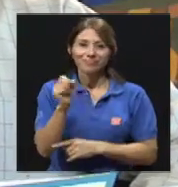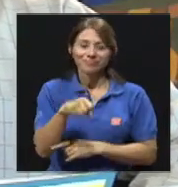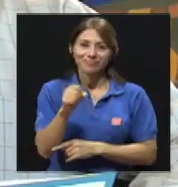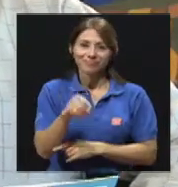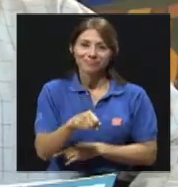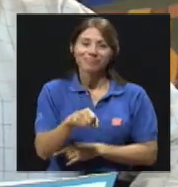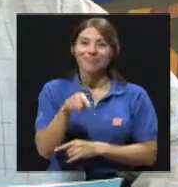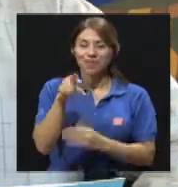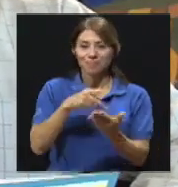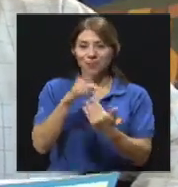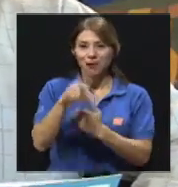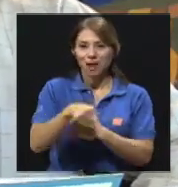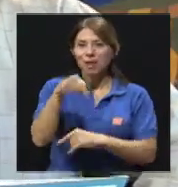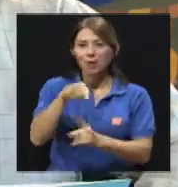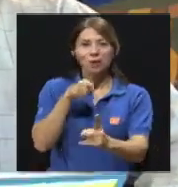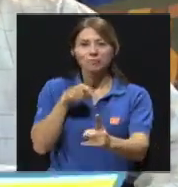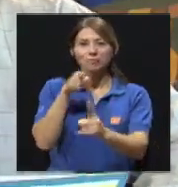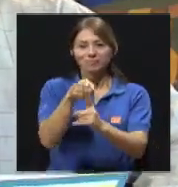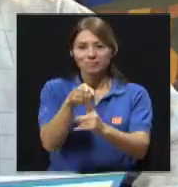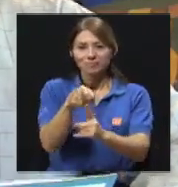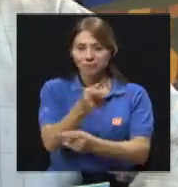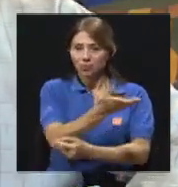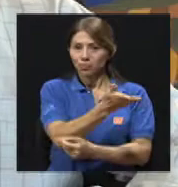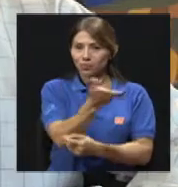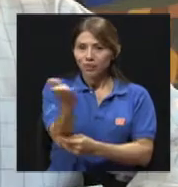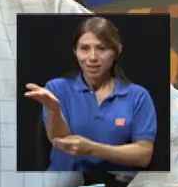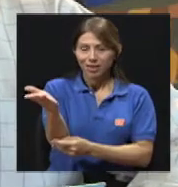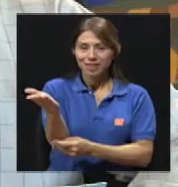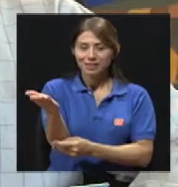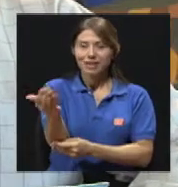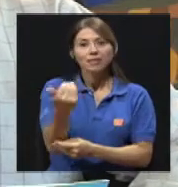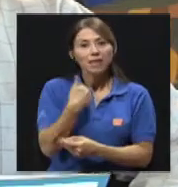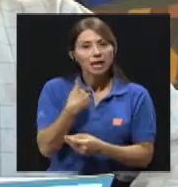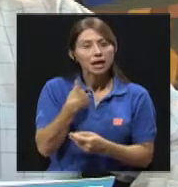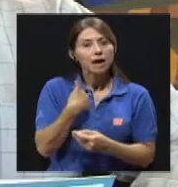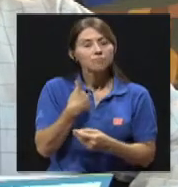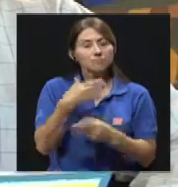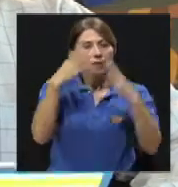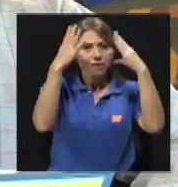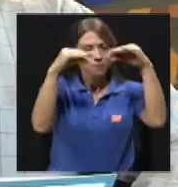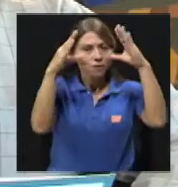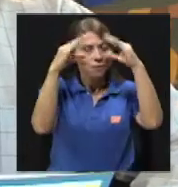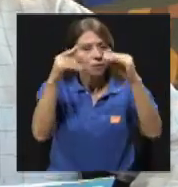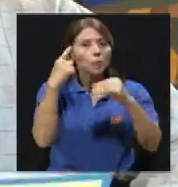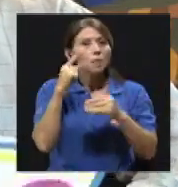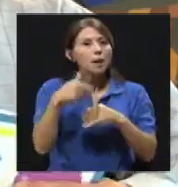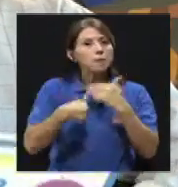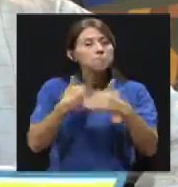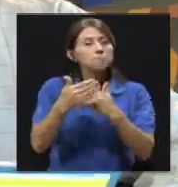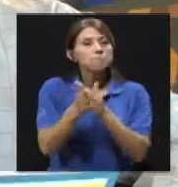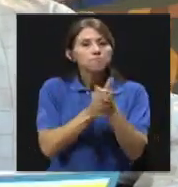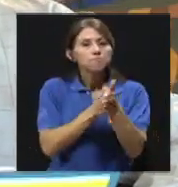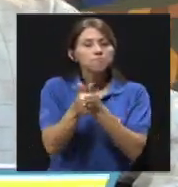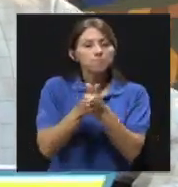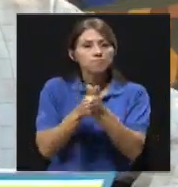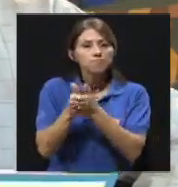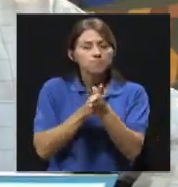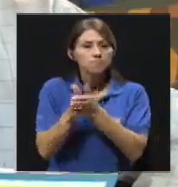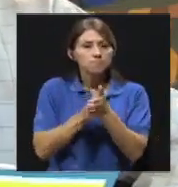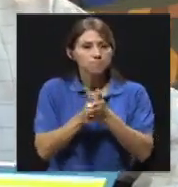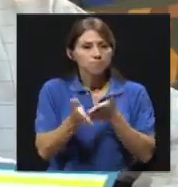programa de hoy, y es poder llevarles a ustedes herramientas de conocimiento útiles y que les permita